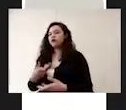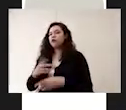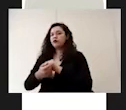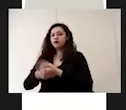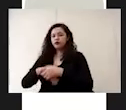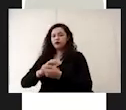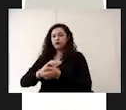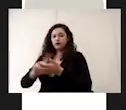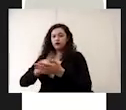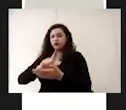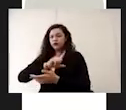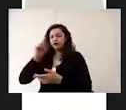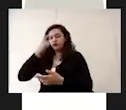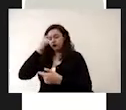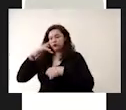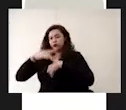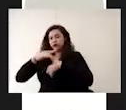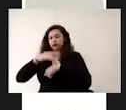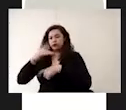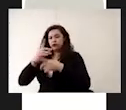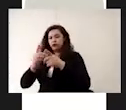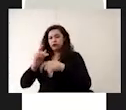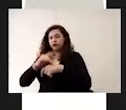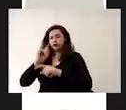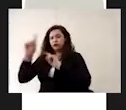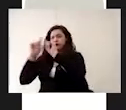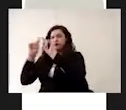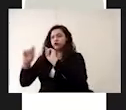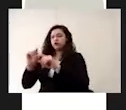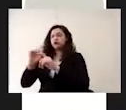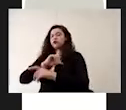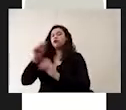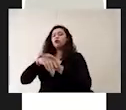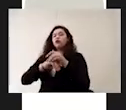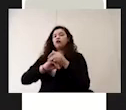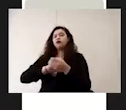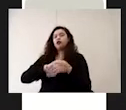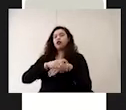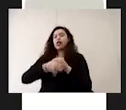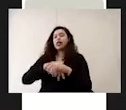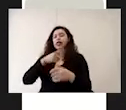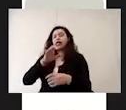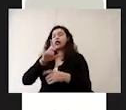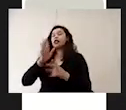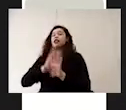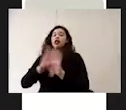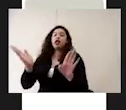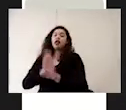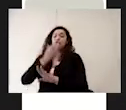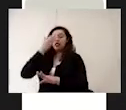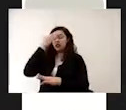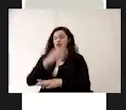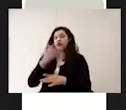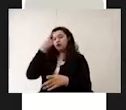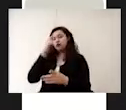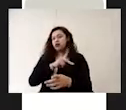inmediatamente después de tocar los botones del elevador y como como ya sabemos y como lo vamos a repetir a lo largo de